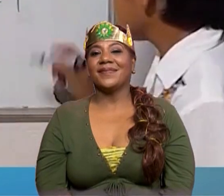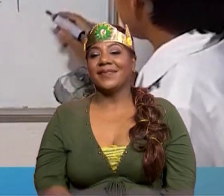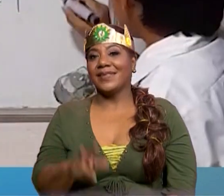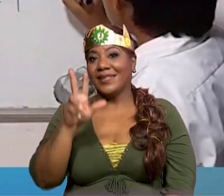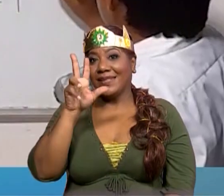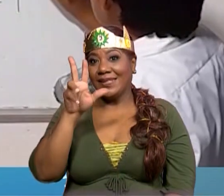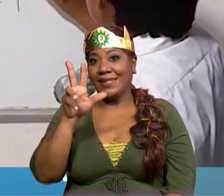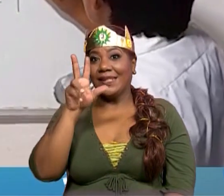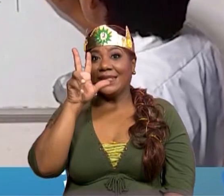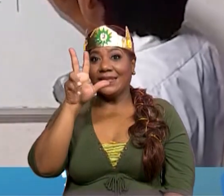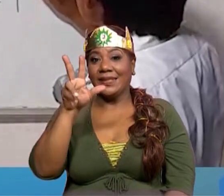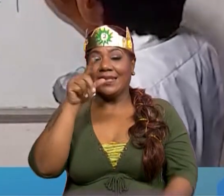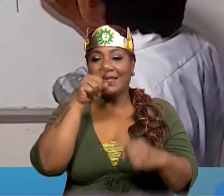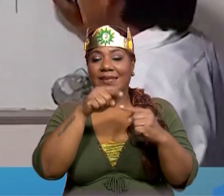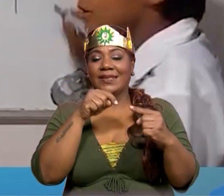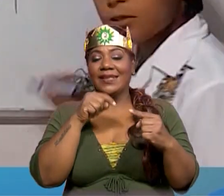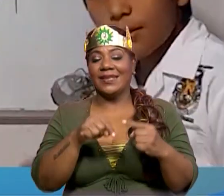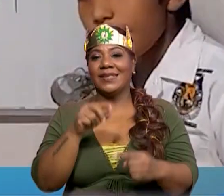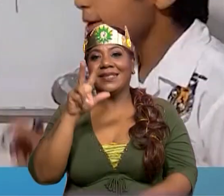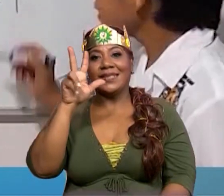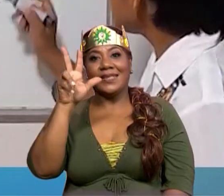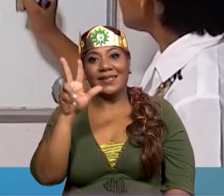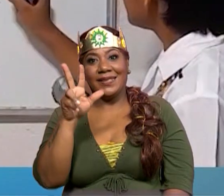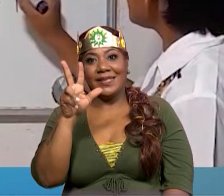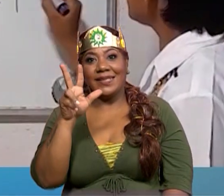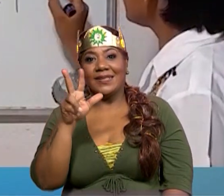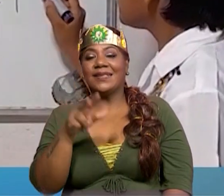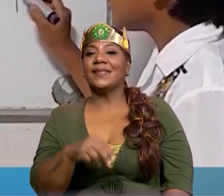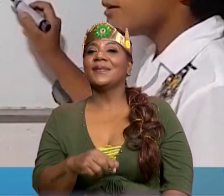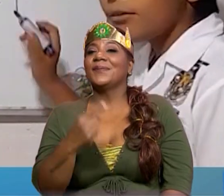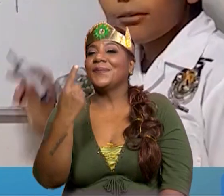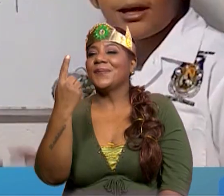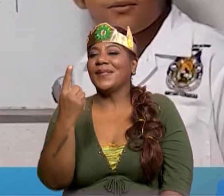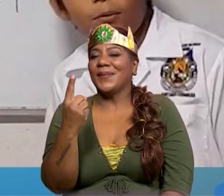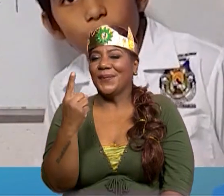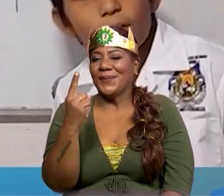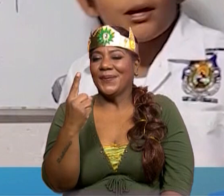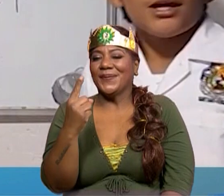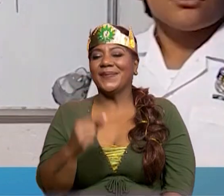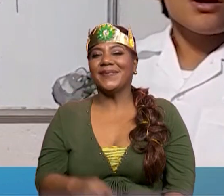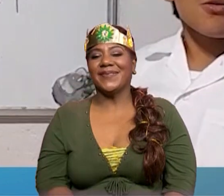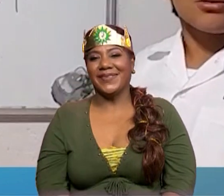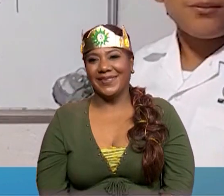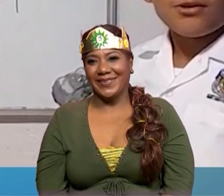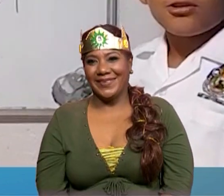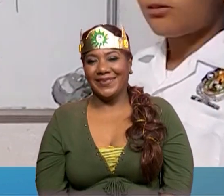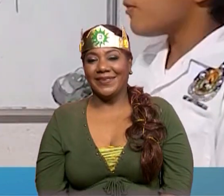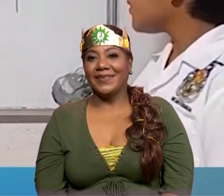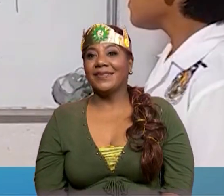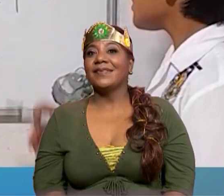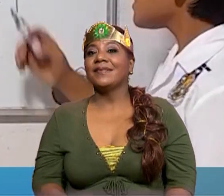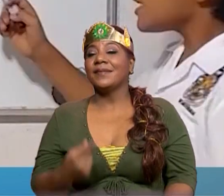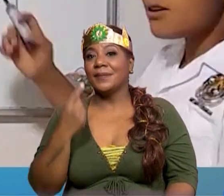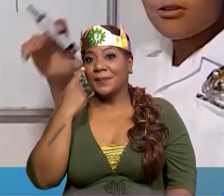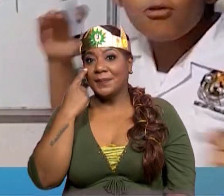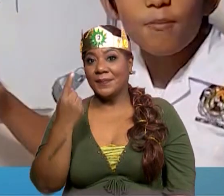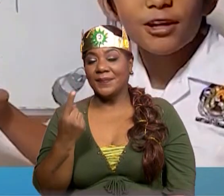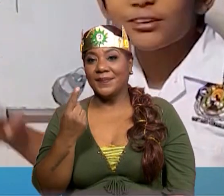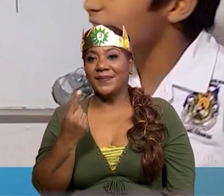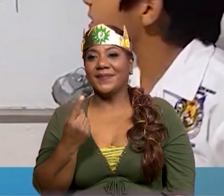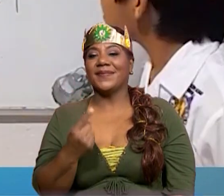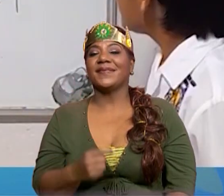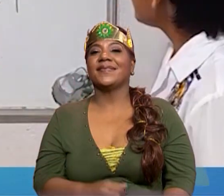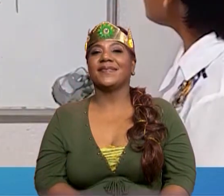3. Y entonces colocamos el número 3 porque 3 entre 3 nos da 1. Entonces encontramos nuestro factor que es el